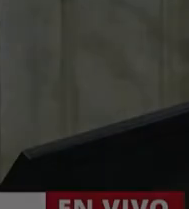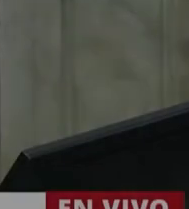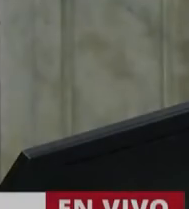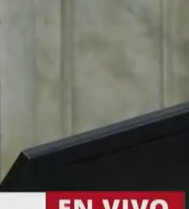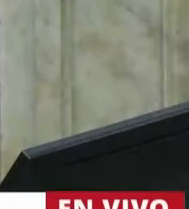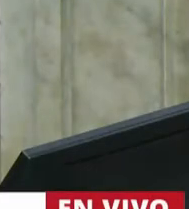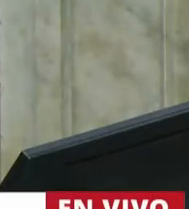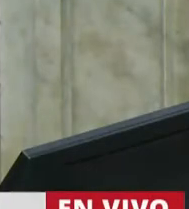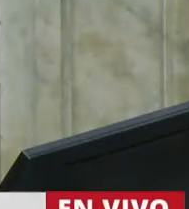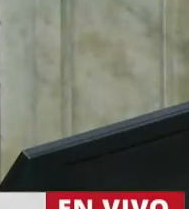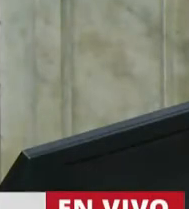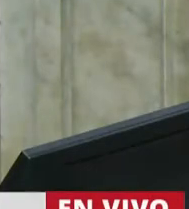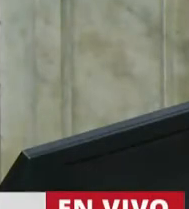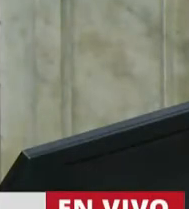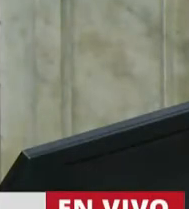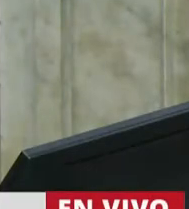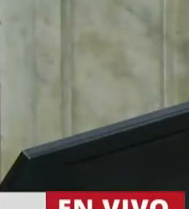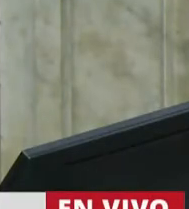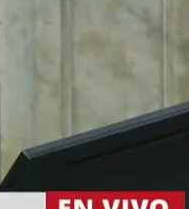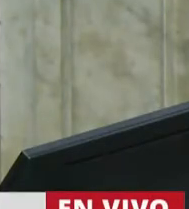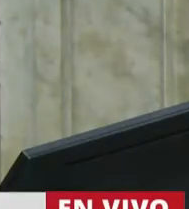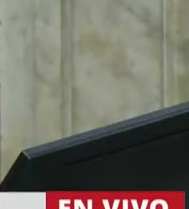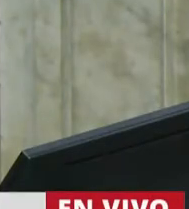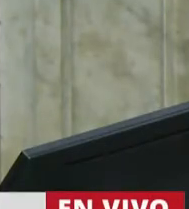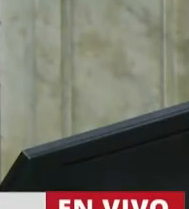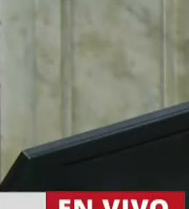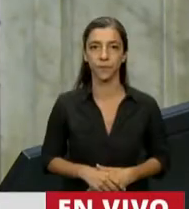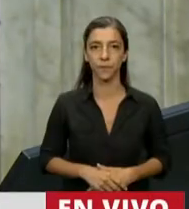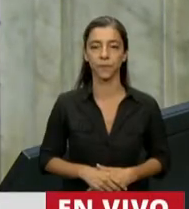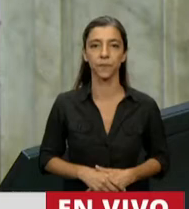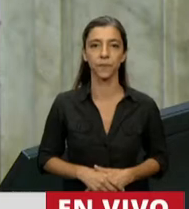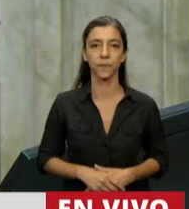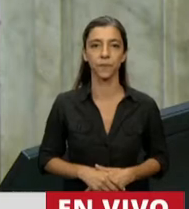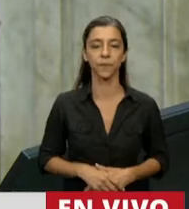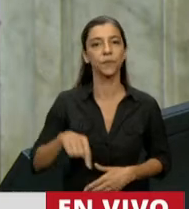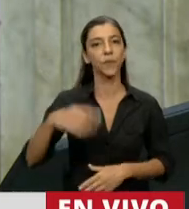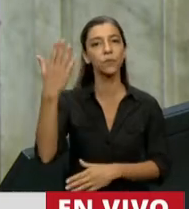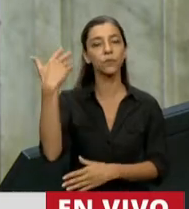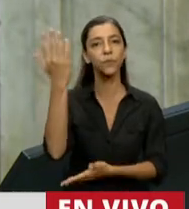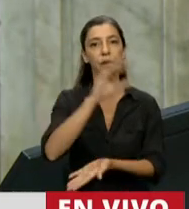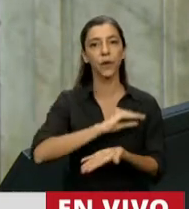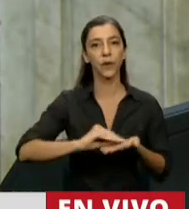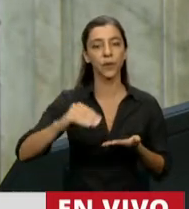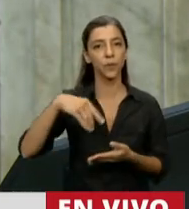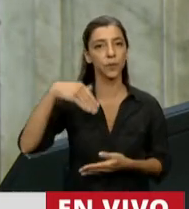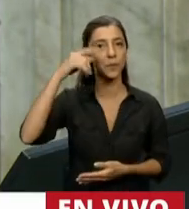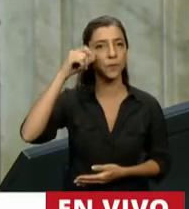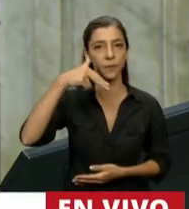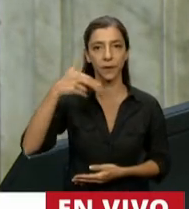Pasando al dictamen de minoría, tiene la palabra el diputado Gustavo Mena.